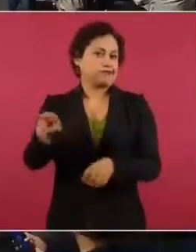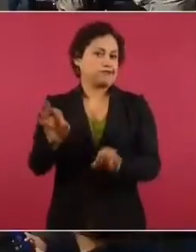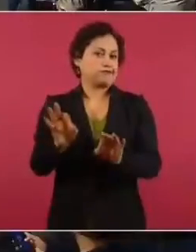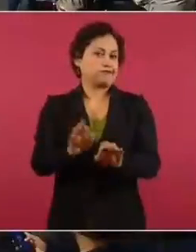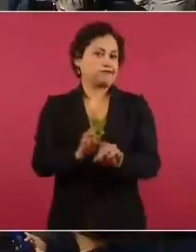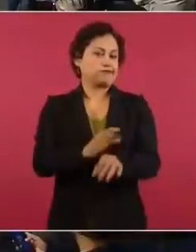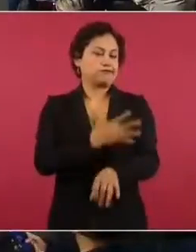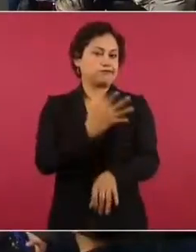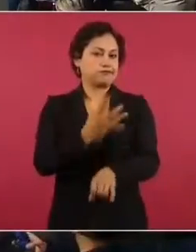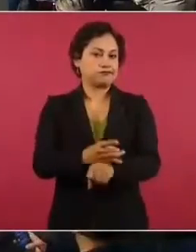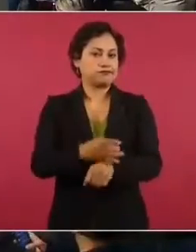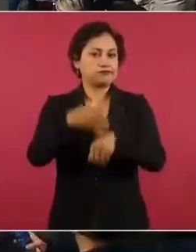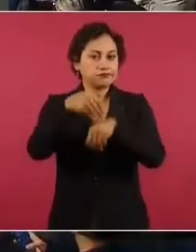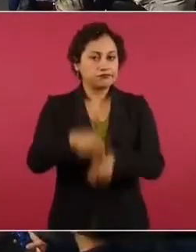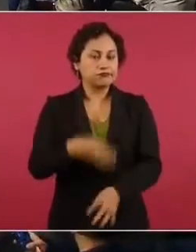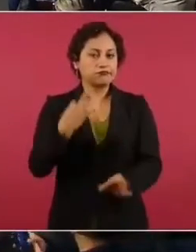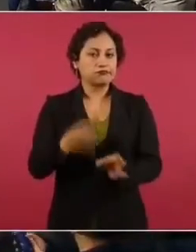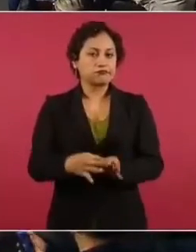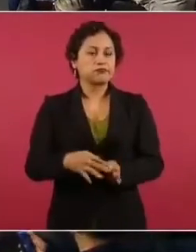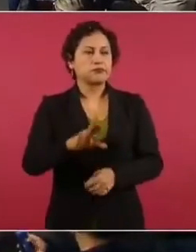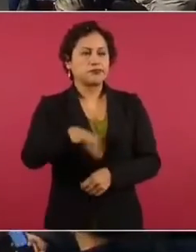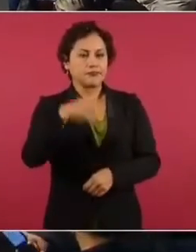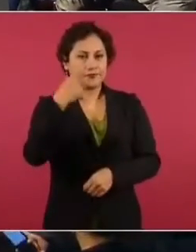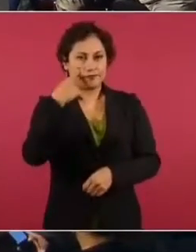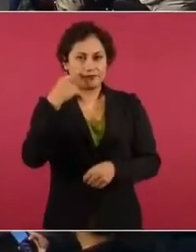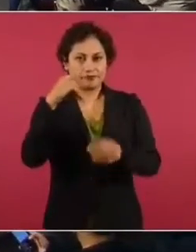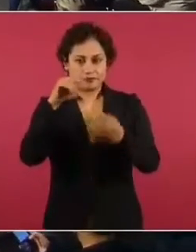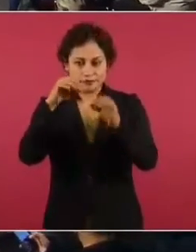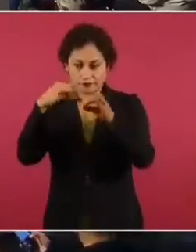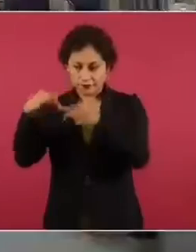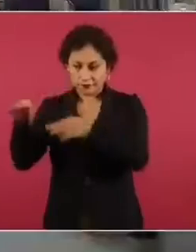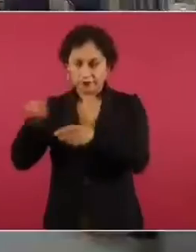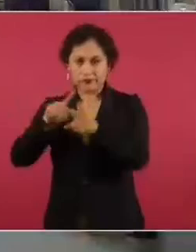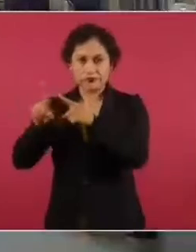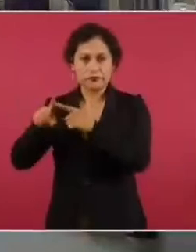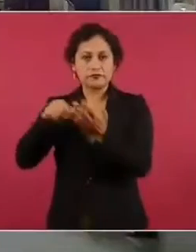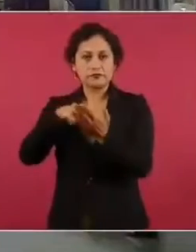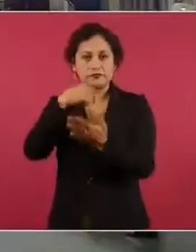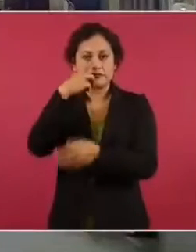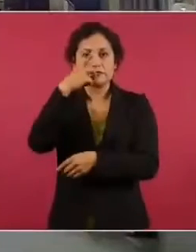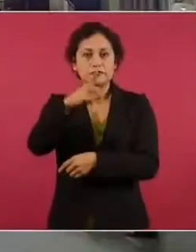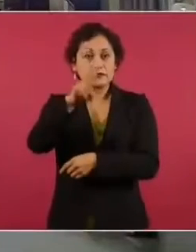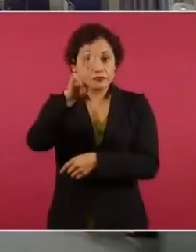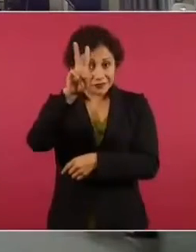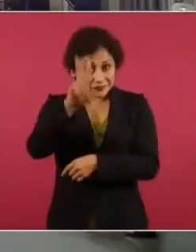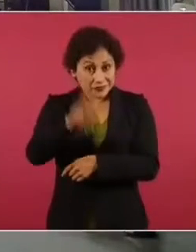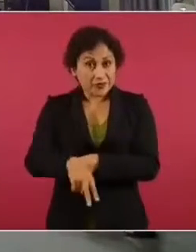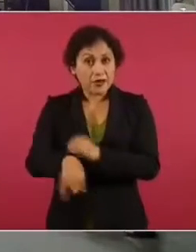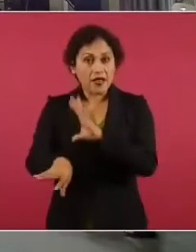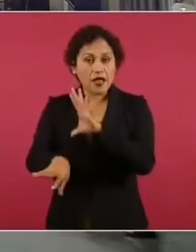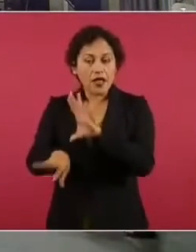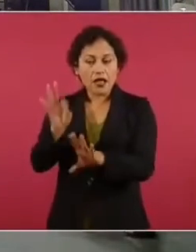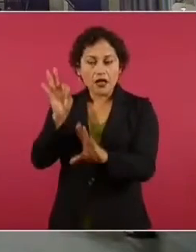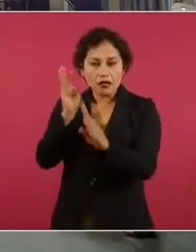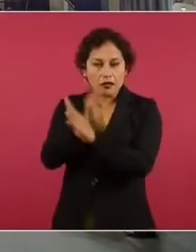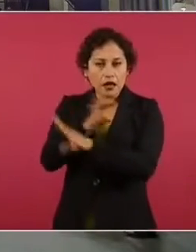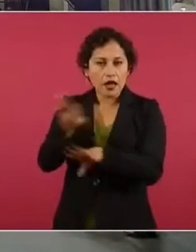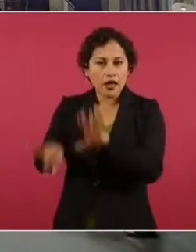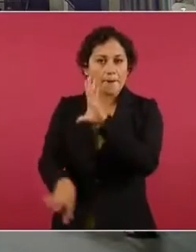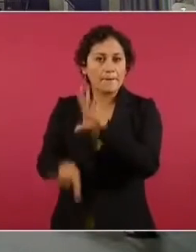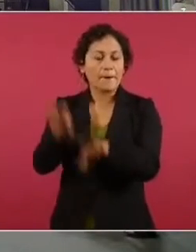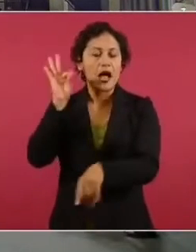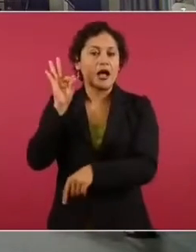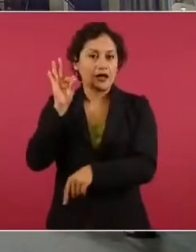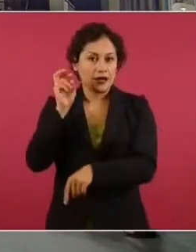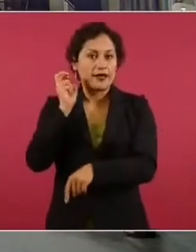documentos, donde aquí mismo se ha mencionado que es real la información que se ha filtrado mediante este hackeo precisamente